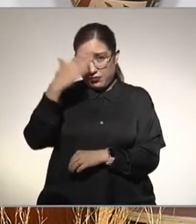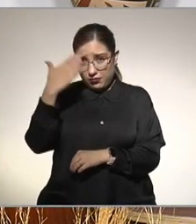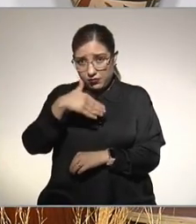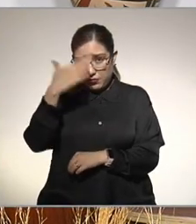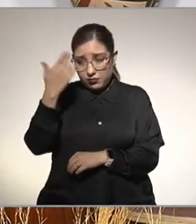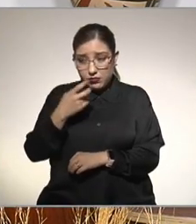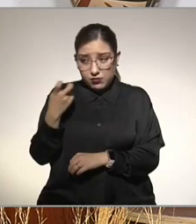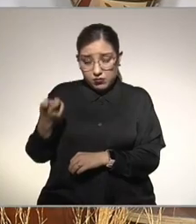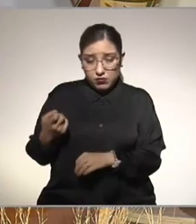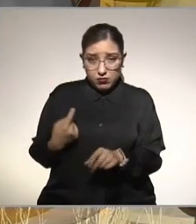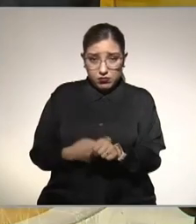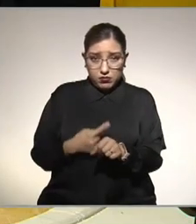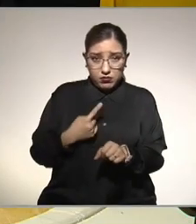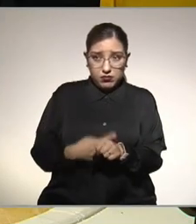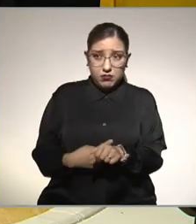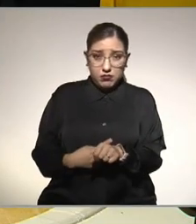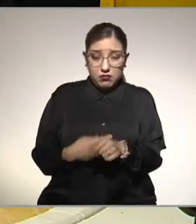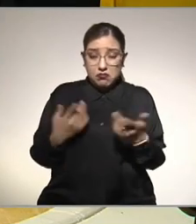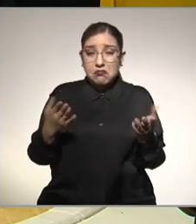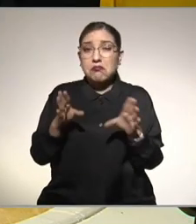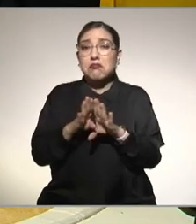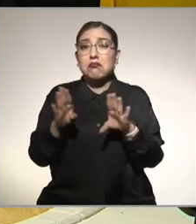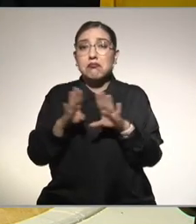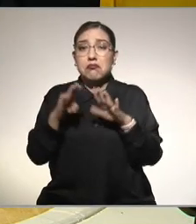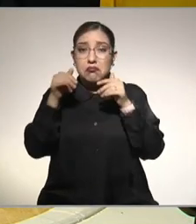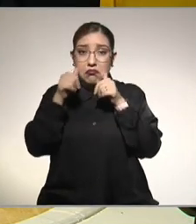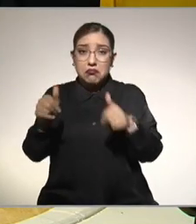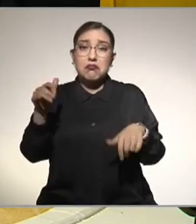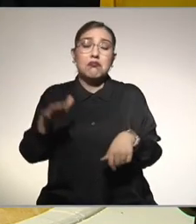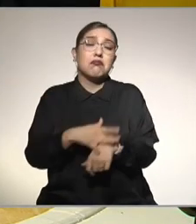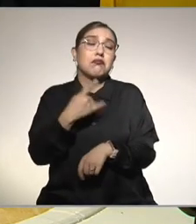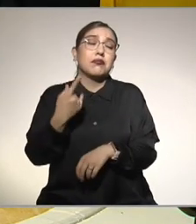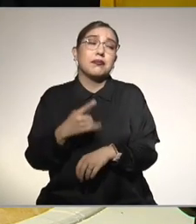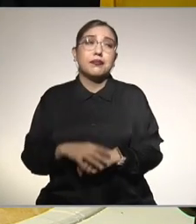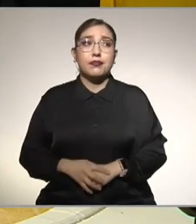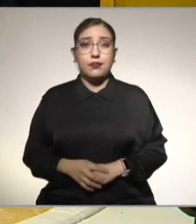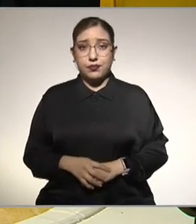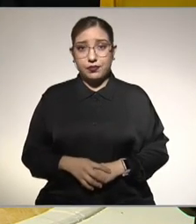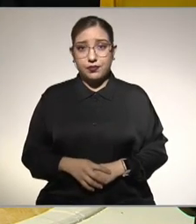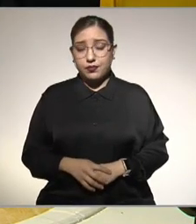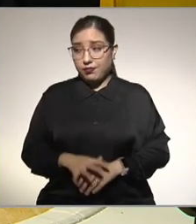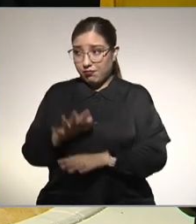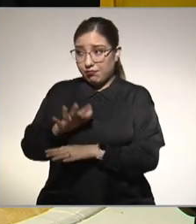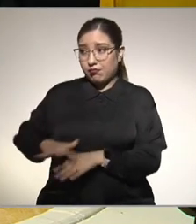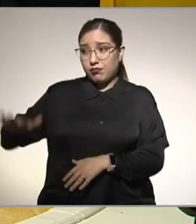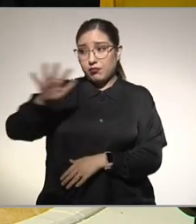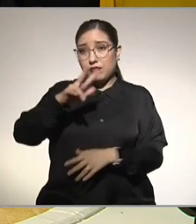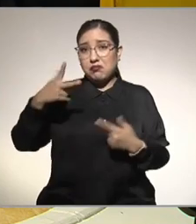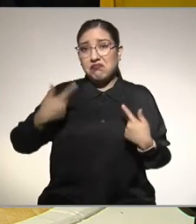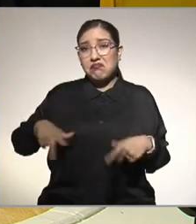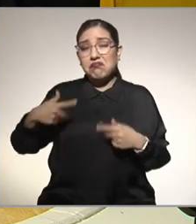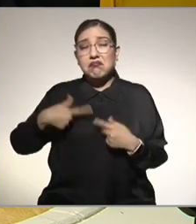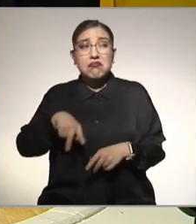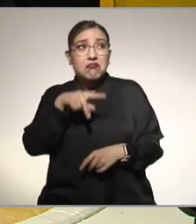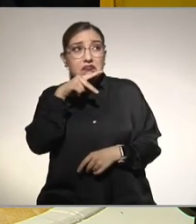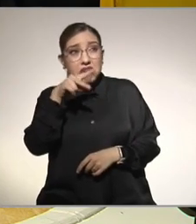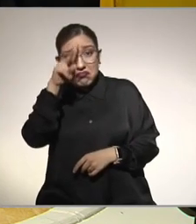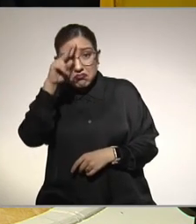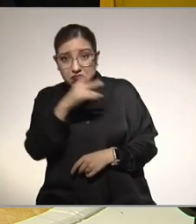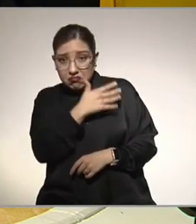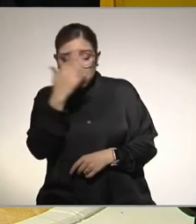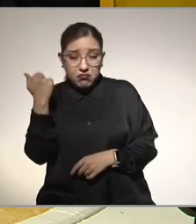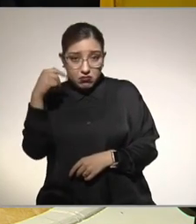esta enfermedad, de esta patología porque si no lo sospechamos, si la población general no lo sospecha, muchas veces los médicos